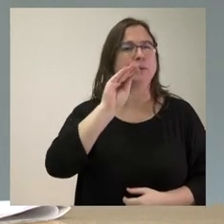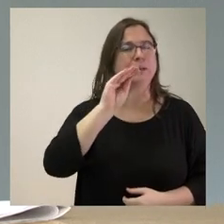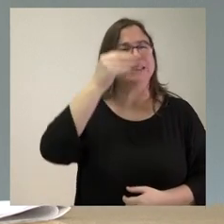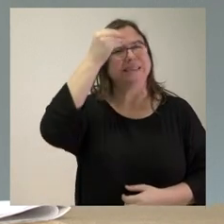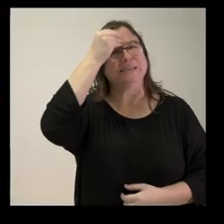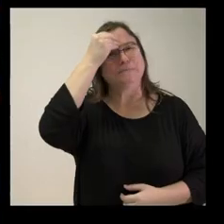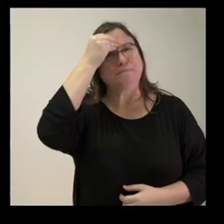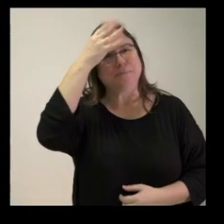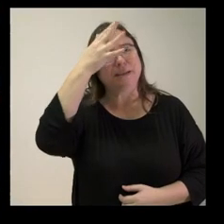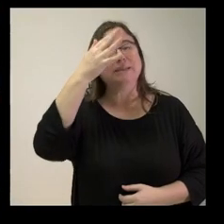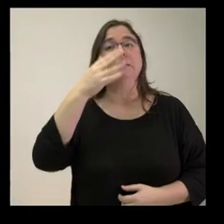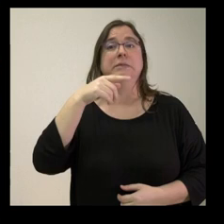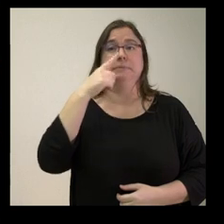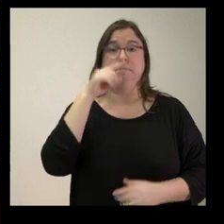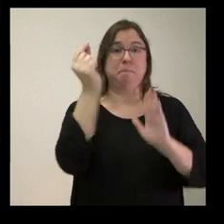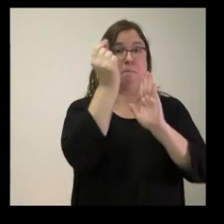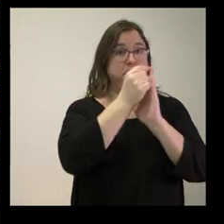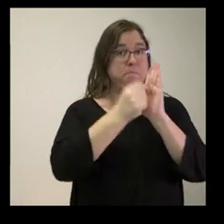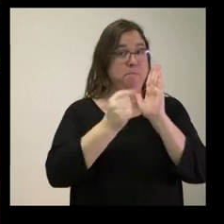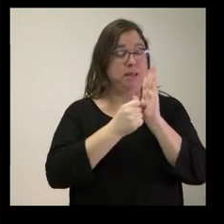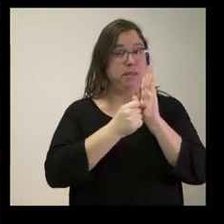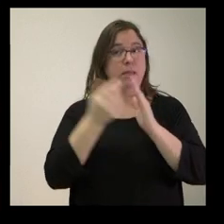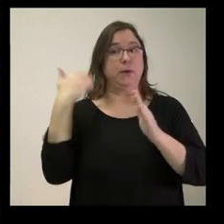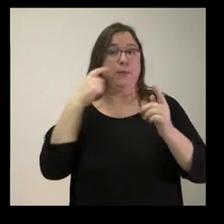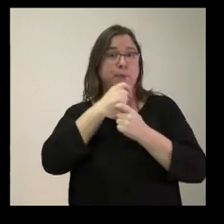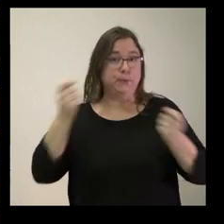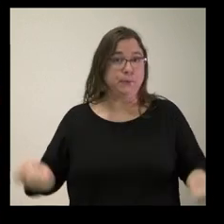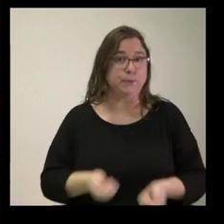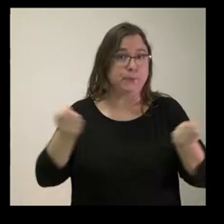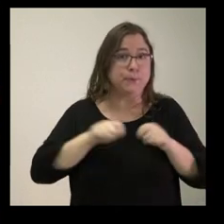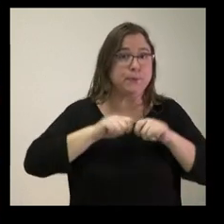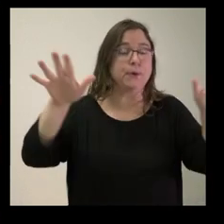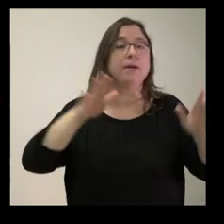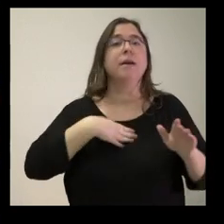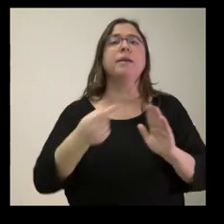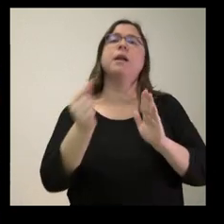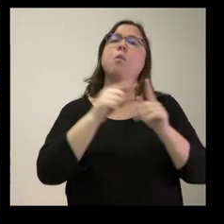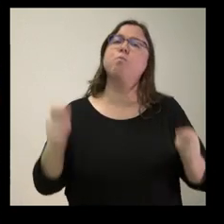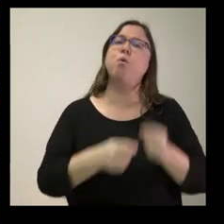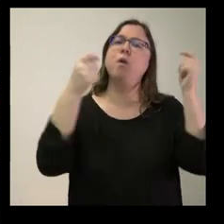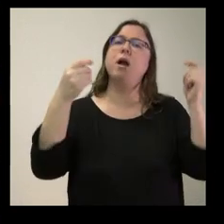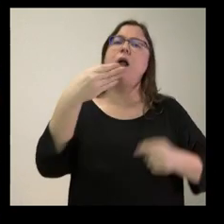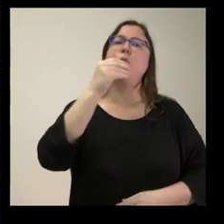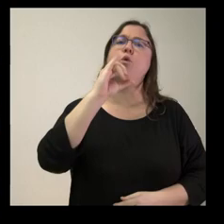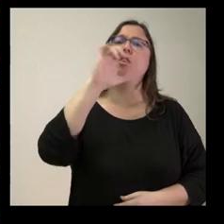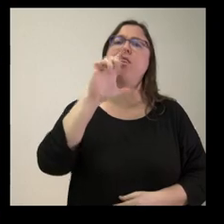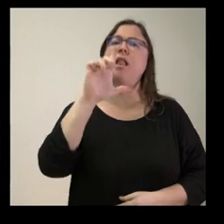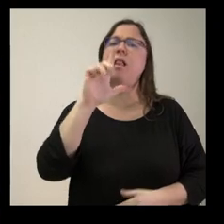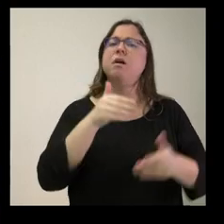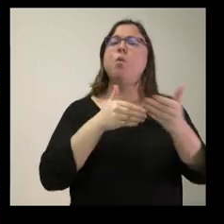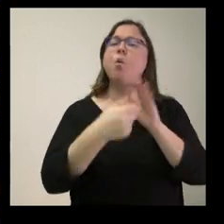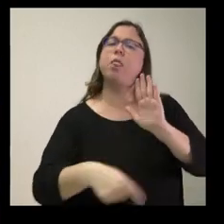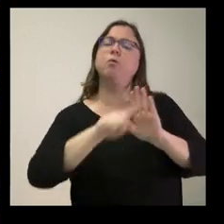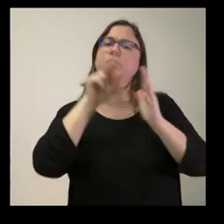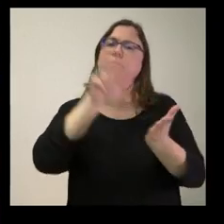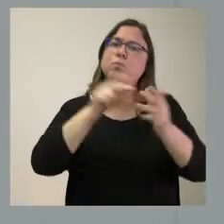publicar estas medidas anunciadas en el boletín oficial de la comunidad y si es así, más o menos, ¿cuándo se publicarían?